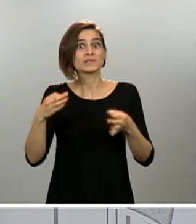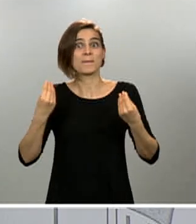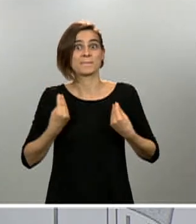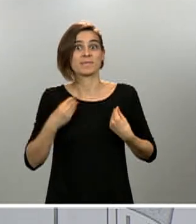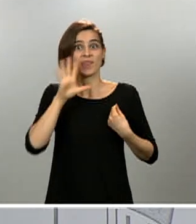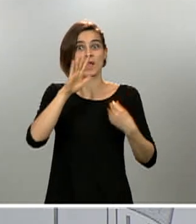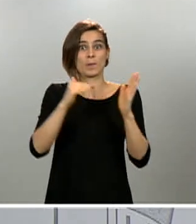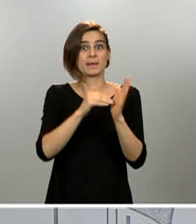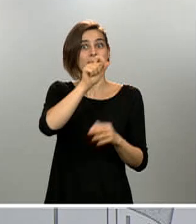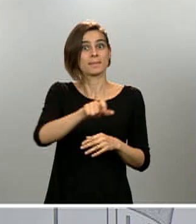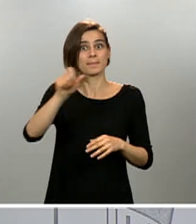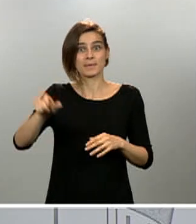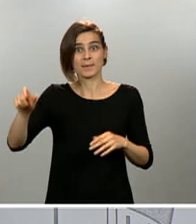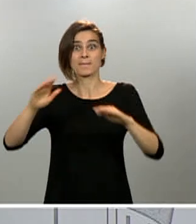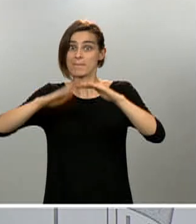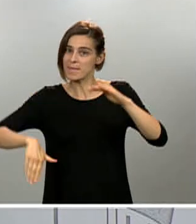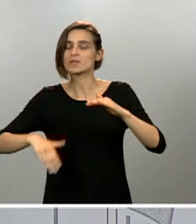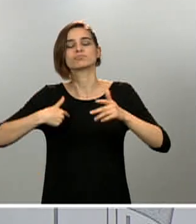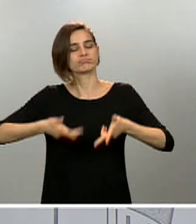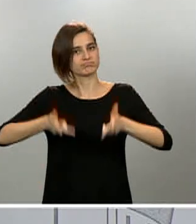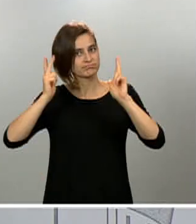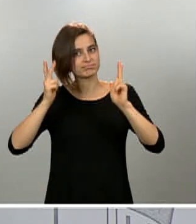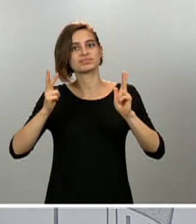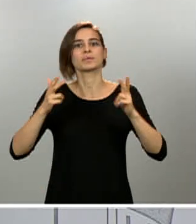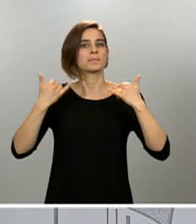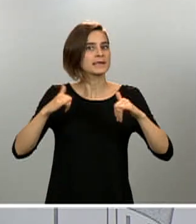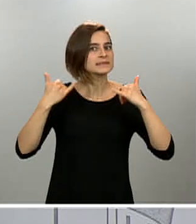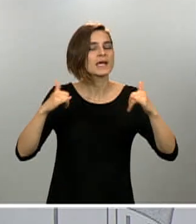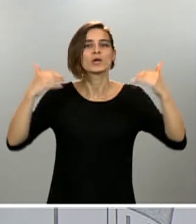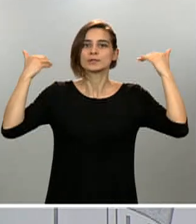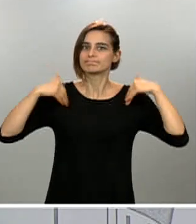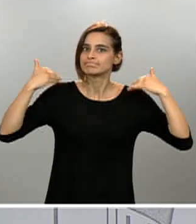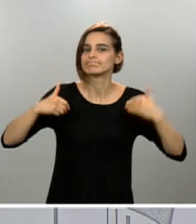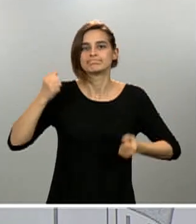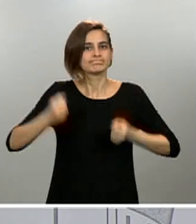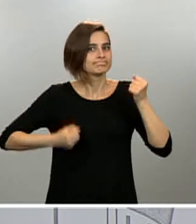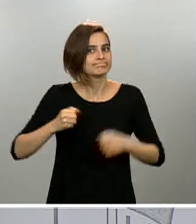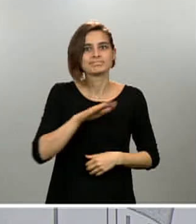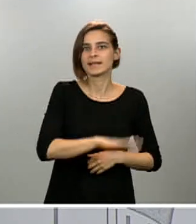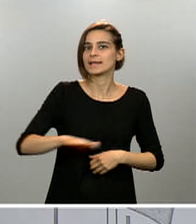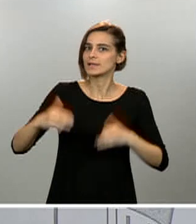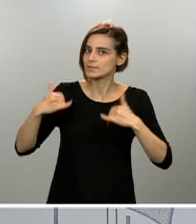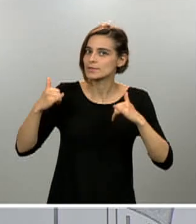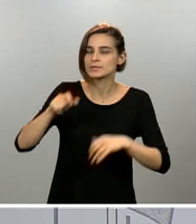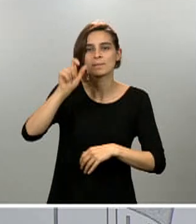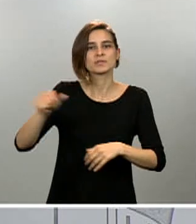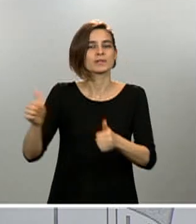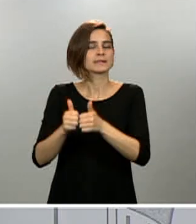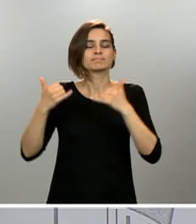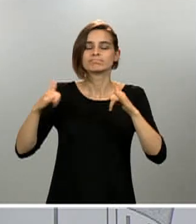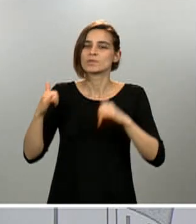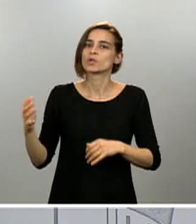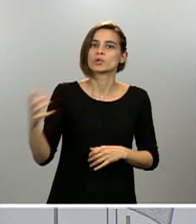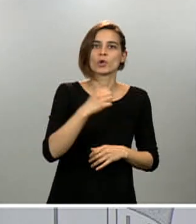autoridades de alivio, estas autoridades permitidas, los paseos, la actividad física, el paseo de los niños, el paseo de personas dependientes, pueden realizarse en